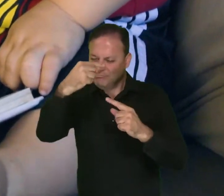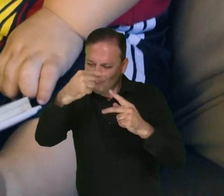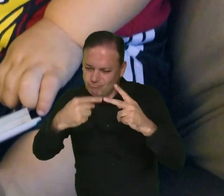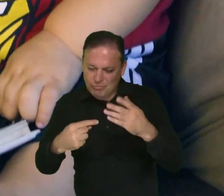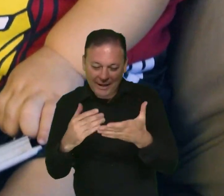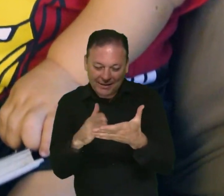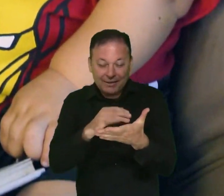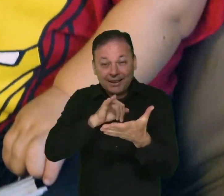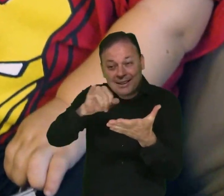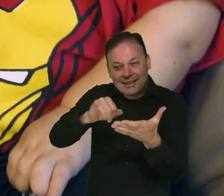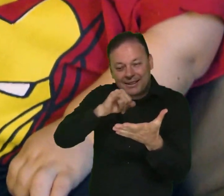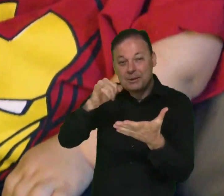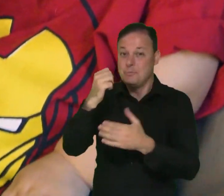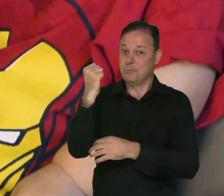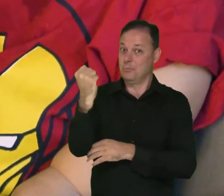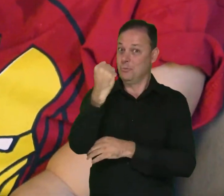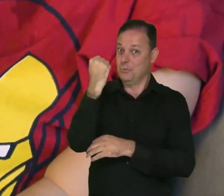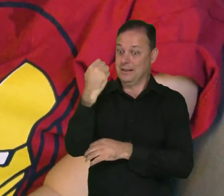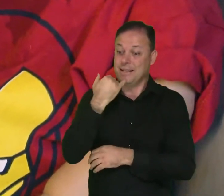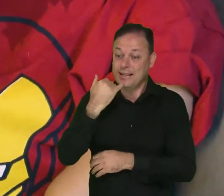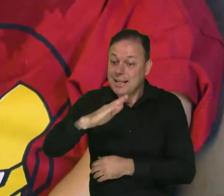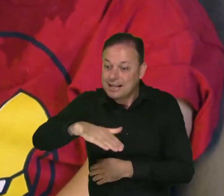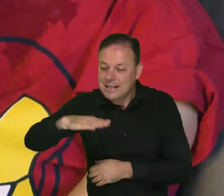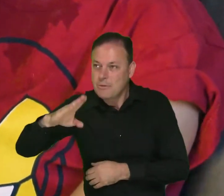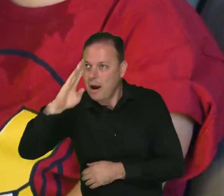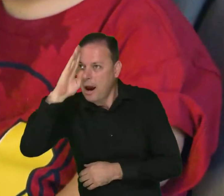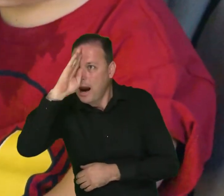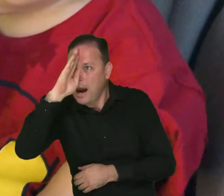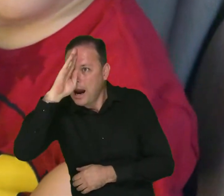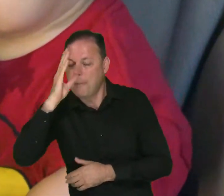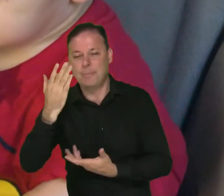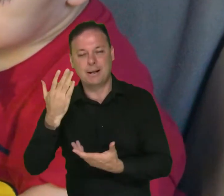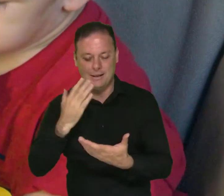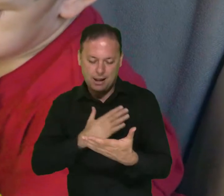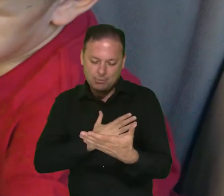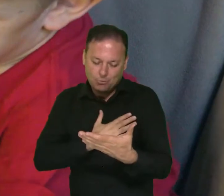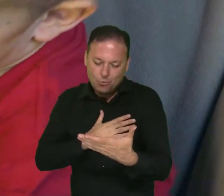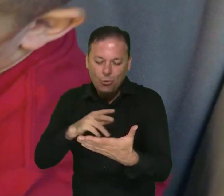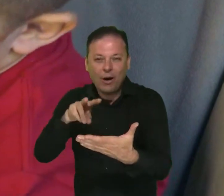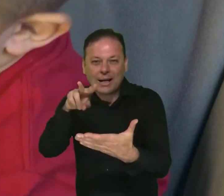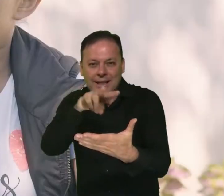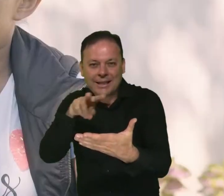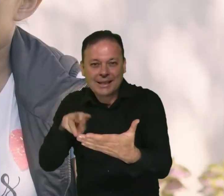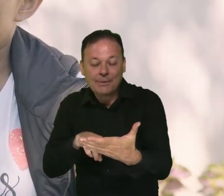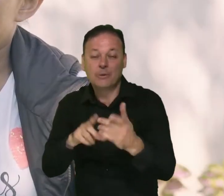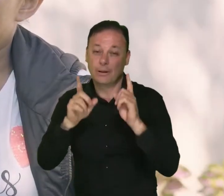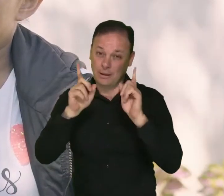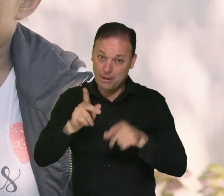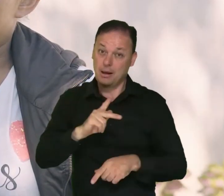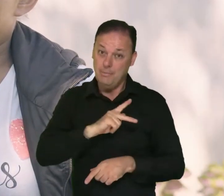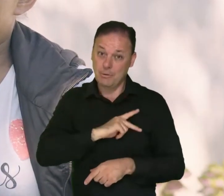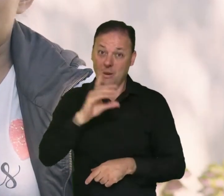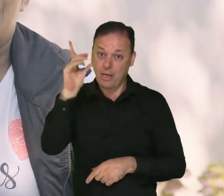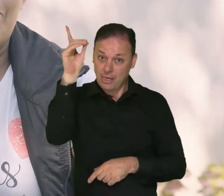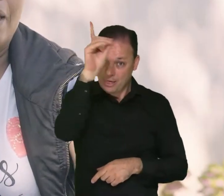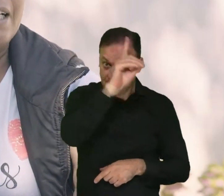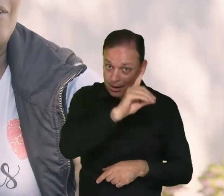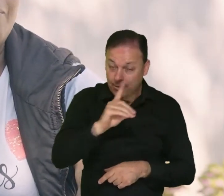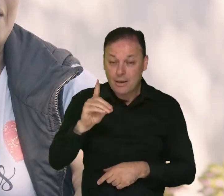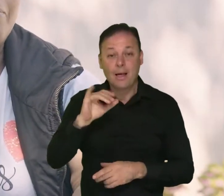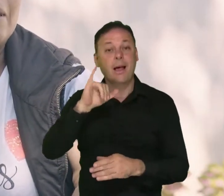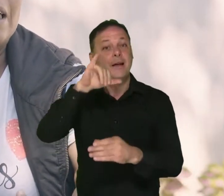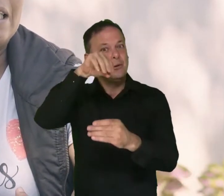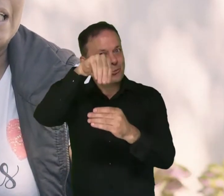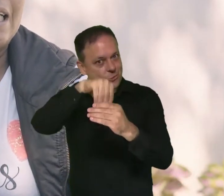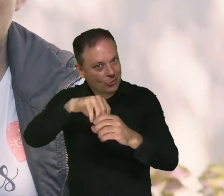las cosas que le da. Importantísimo, por ejemplo, el que le da esta oportunidad a las criaturas. Y también